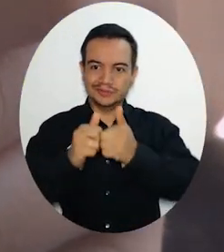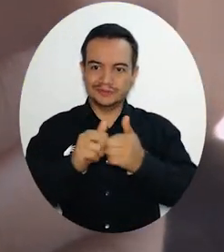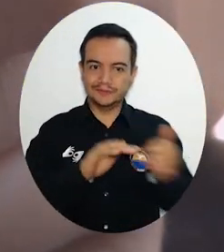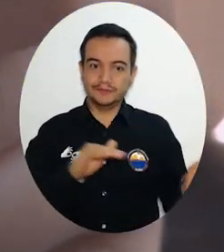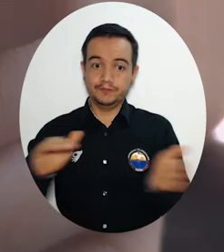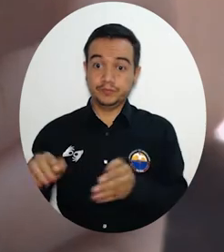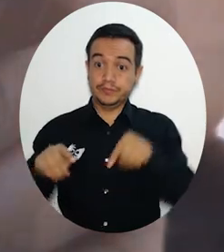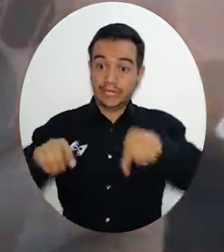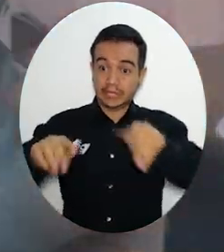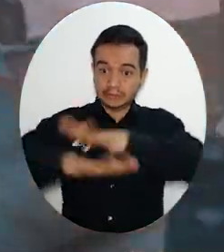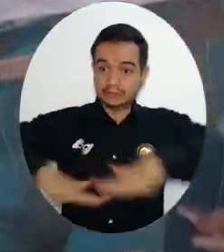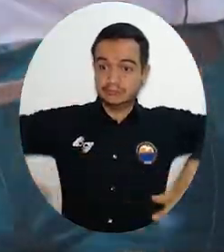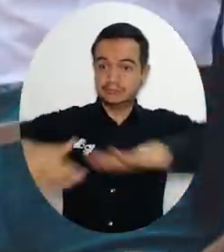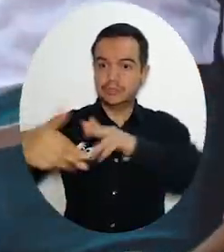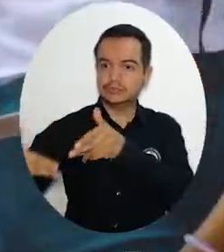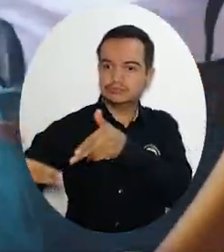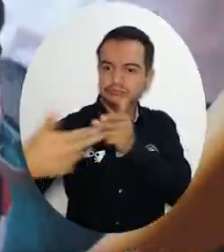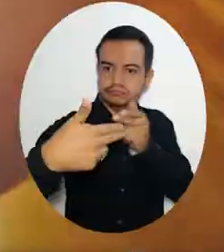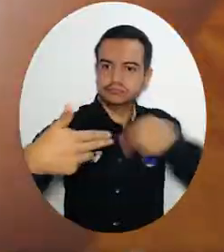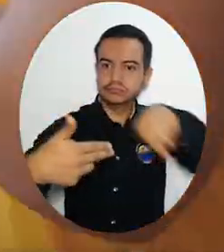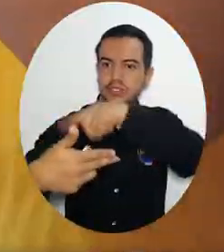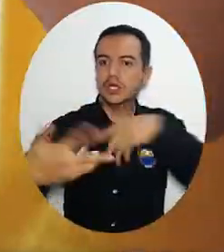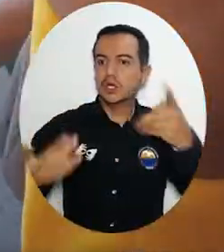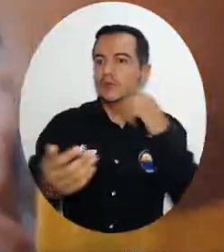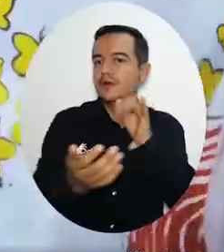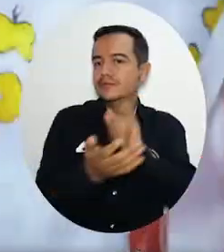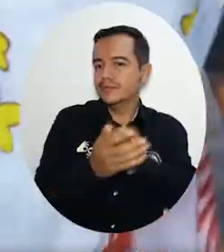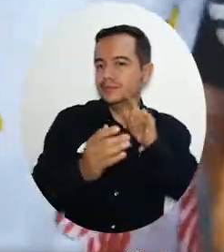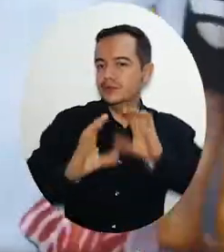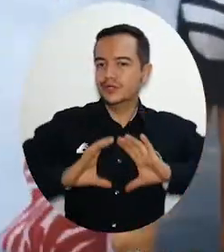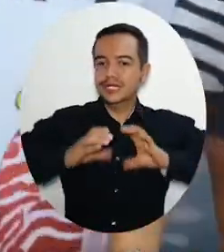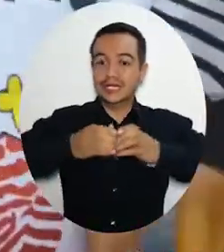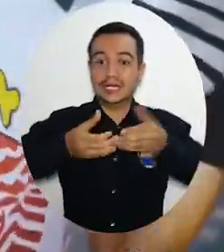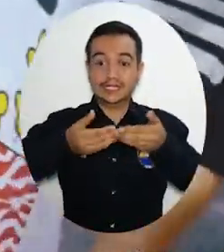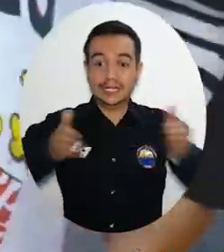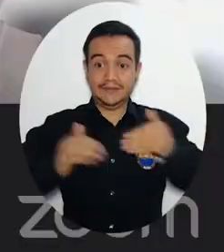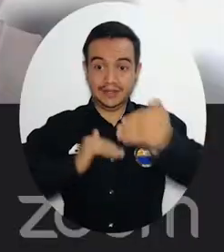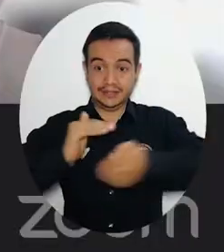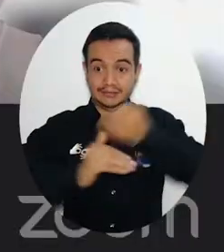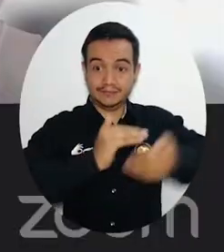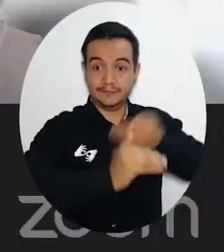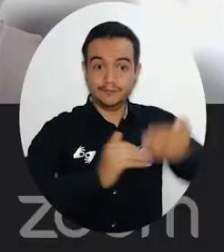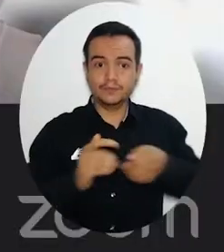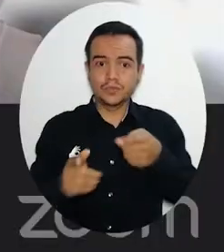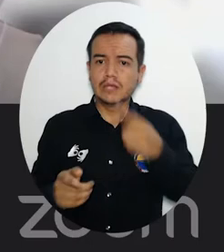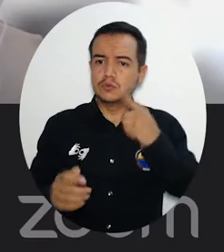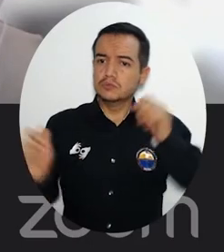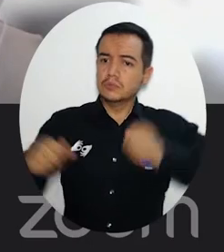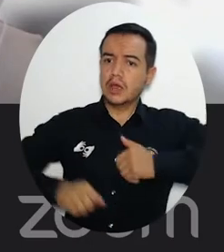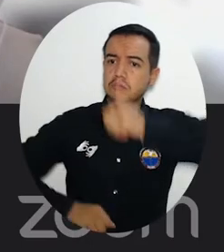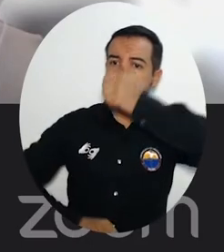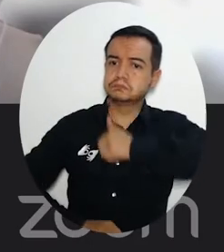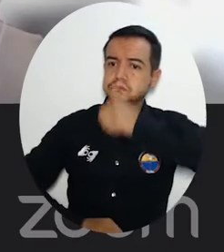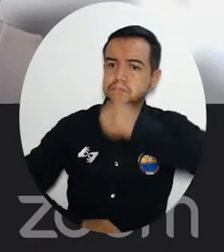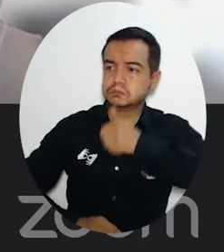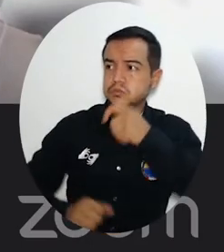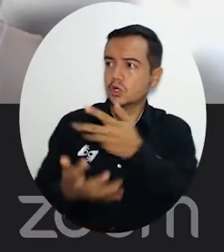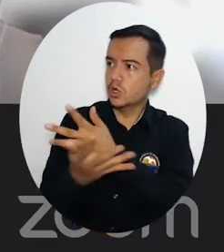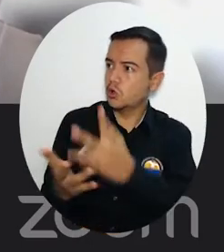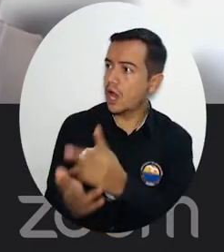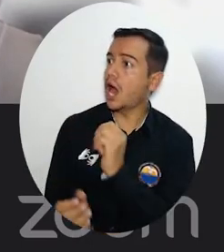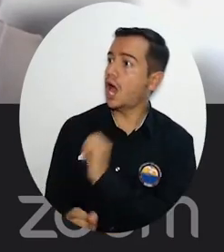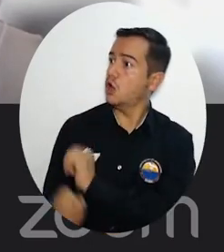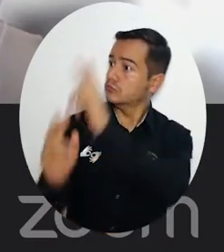movilización digital, realizada en el marco de las jornadas de aula abierta, se caracterizó por la tolerancia y el respeto en la divergencia de propuestas,